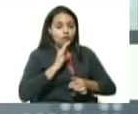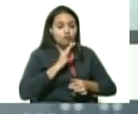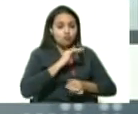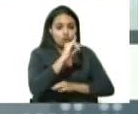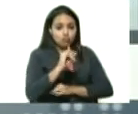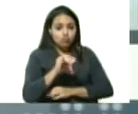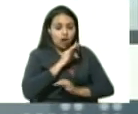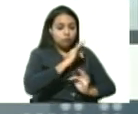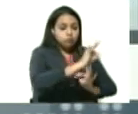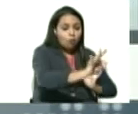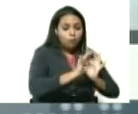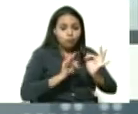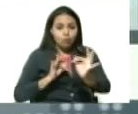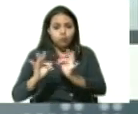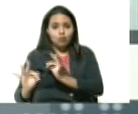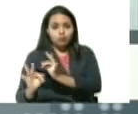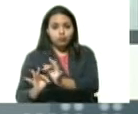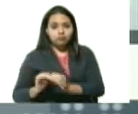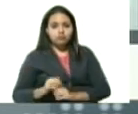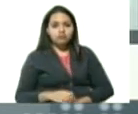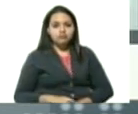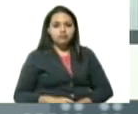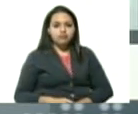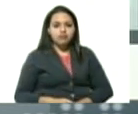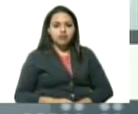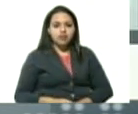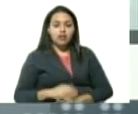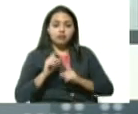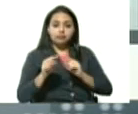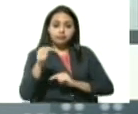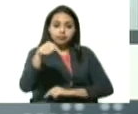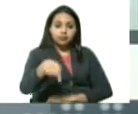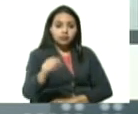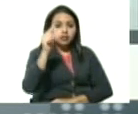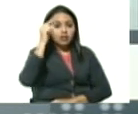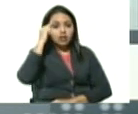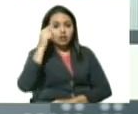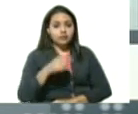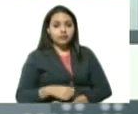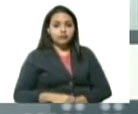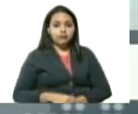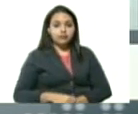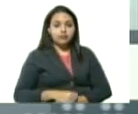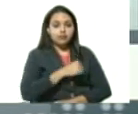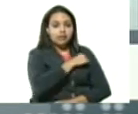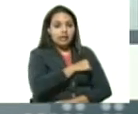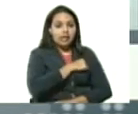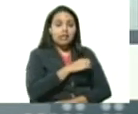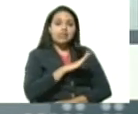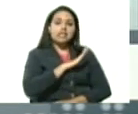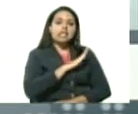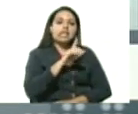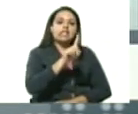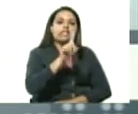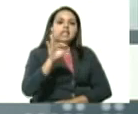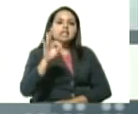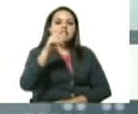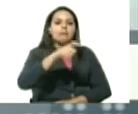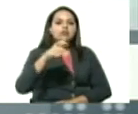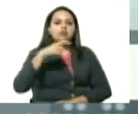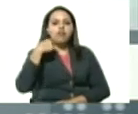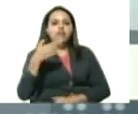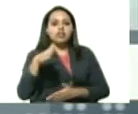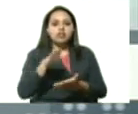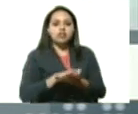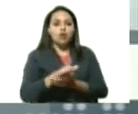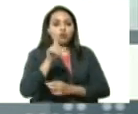Zulia incluso este foco presidente que al día de hoy lamentablemente ya tiene 13 fallecidos uno de